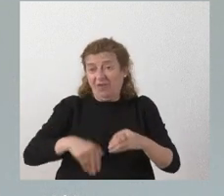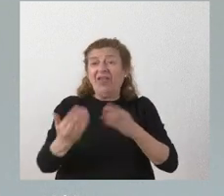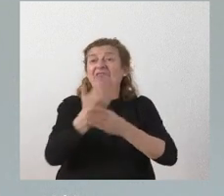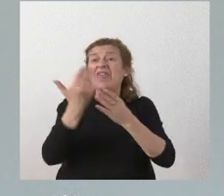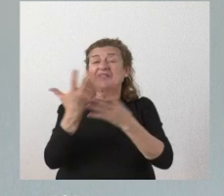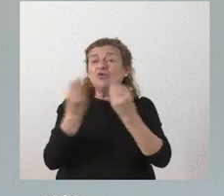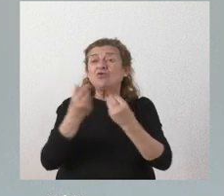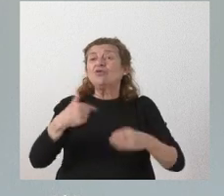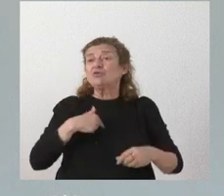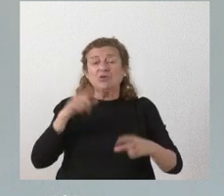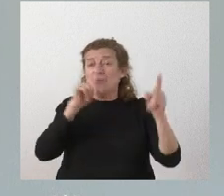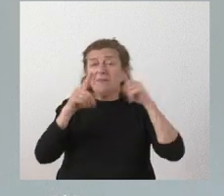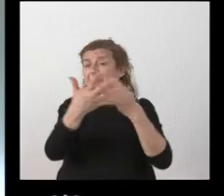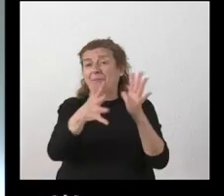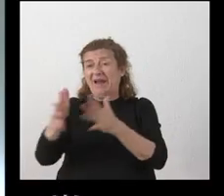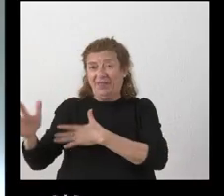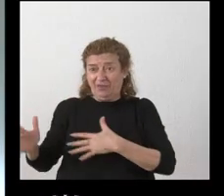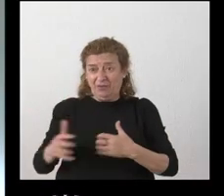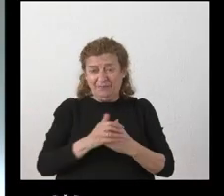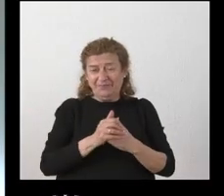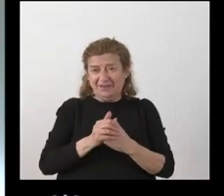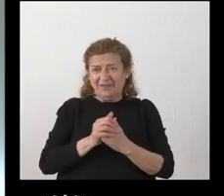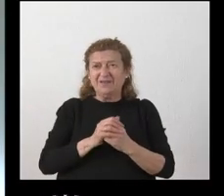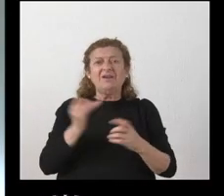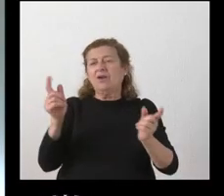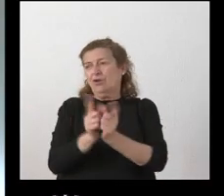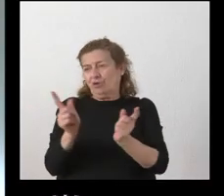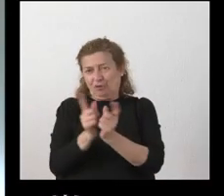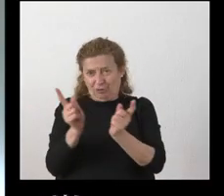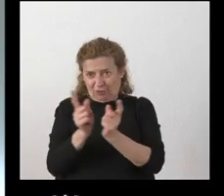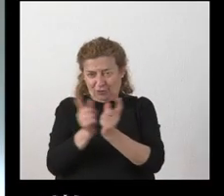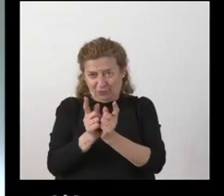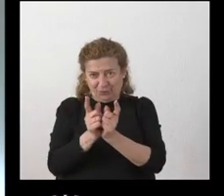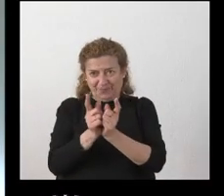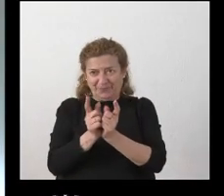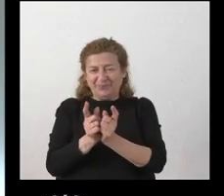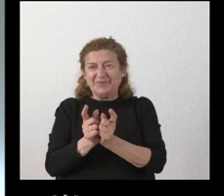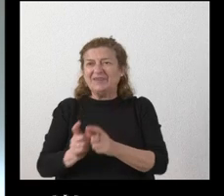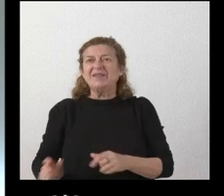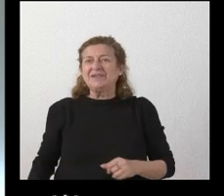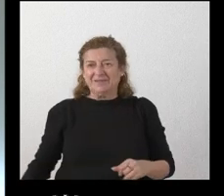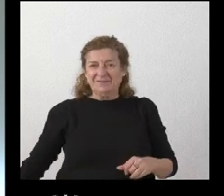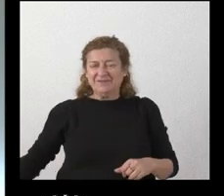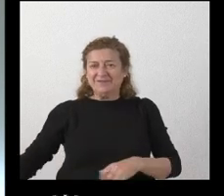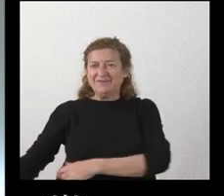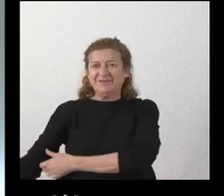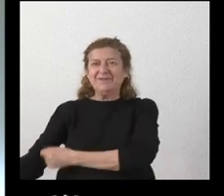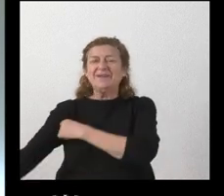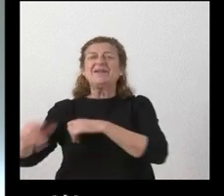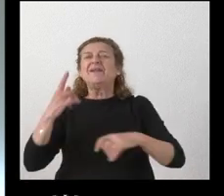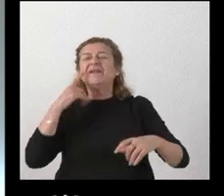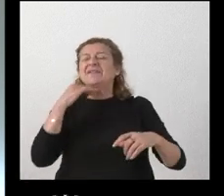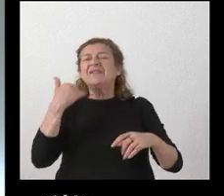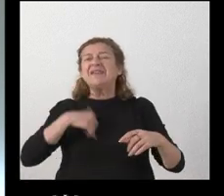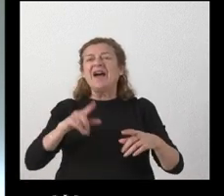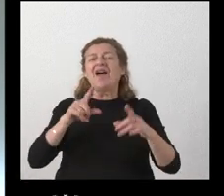el problema está siendo similar perdón de forma muy breve lo prometo quería saber si han dado ya respuesta oficial al requerimiento